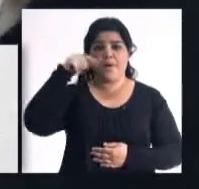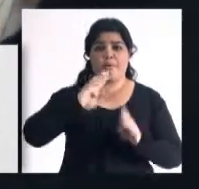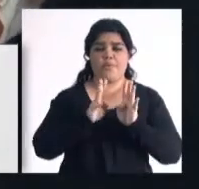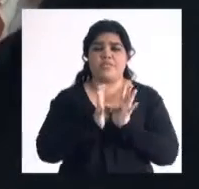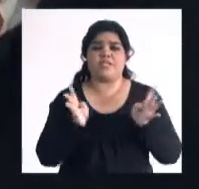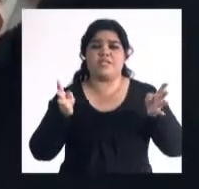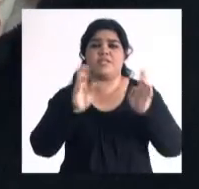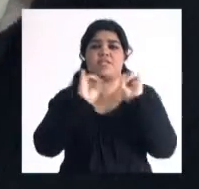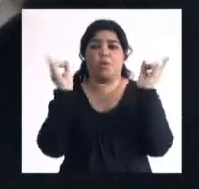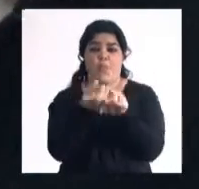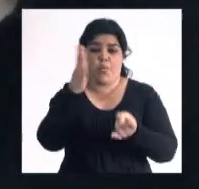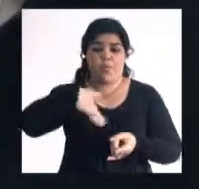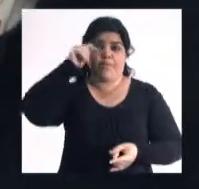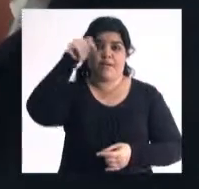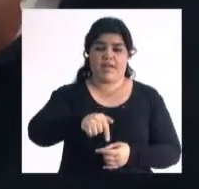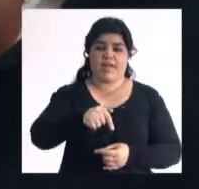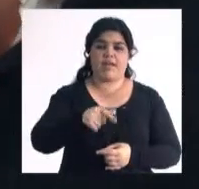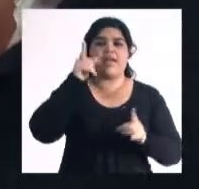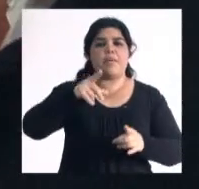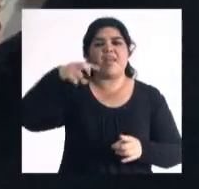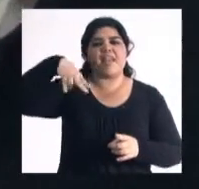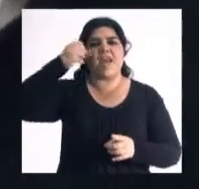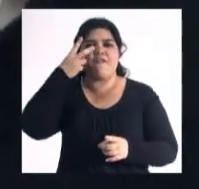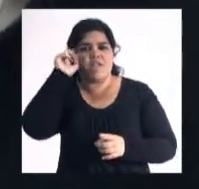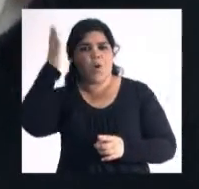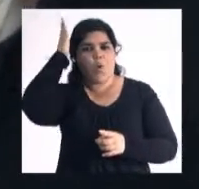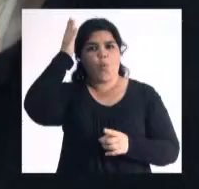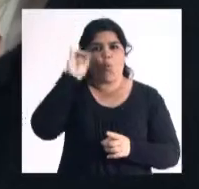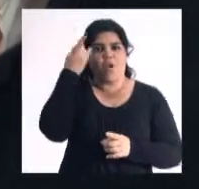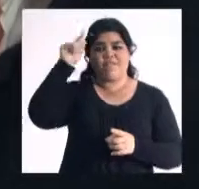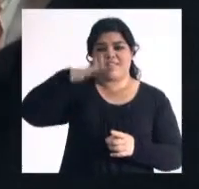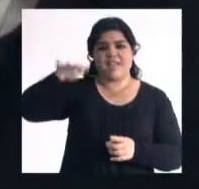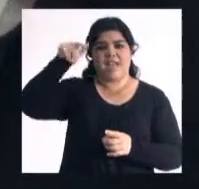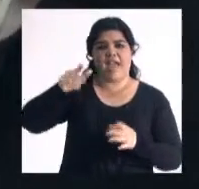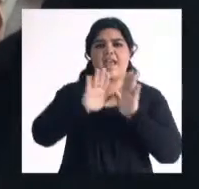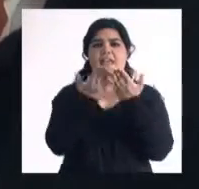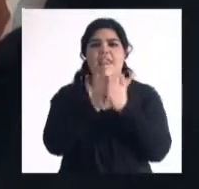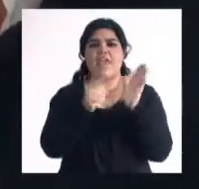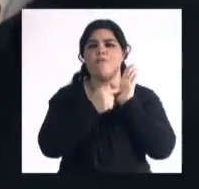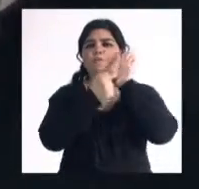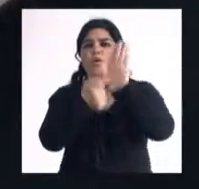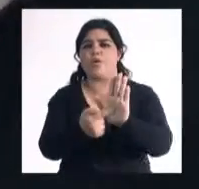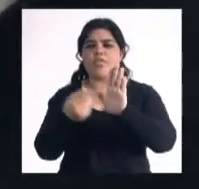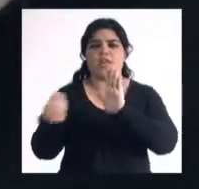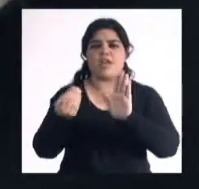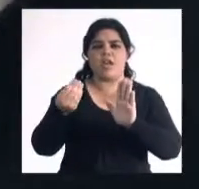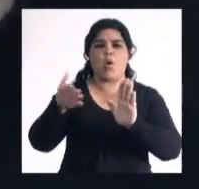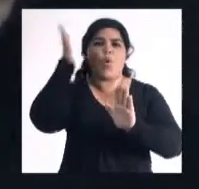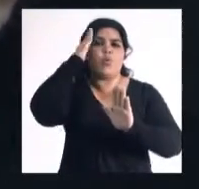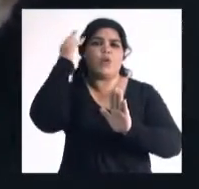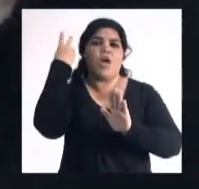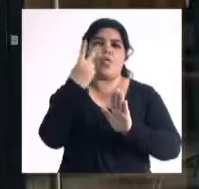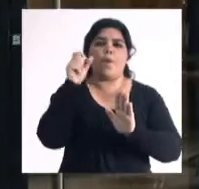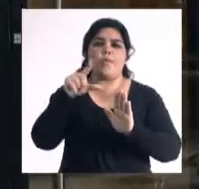en el SICUM y esta tarde presenta en la nave universitaria un libro de su autoría que se llama Cultura 2